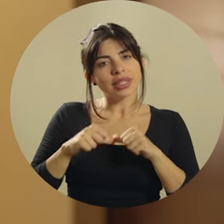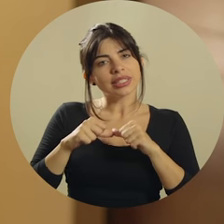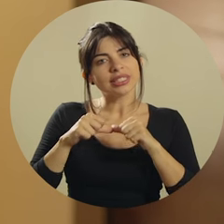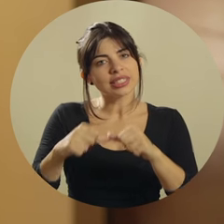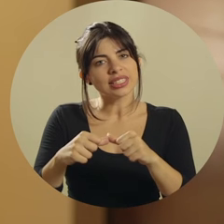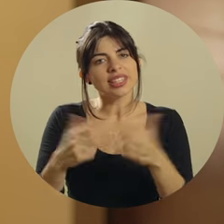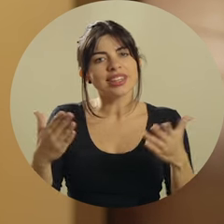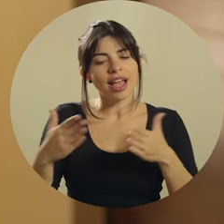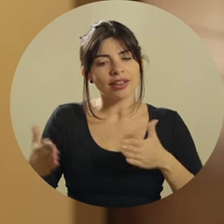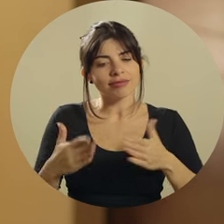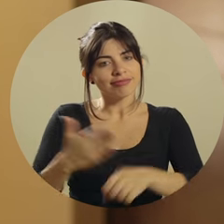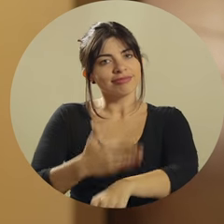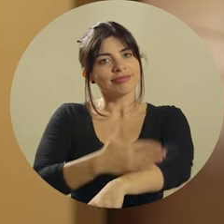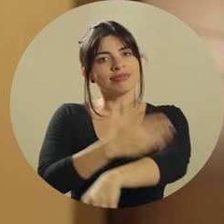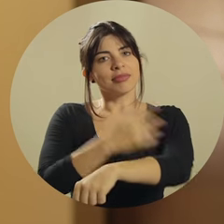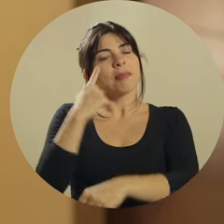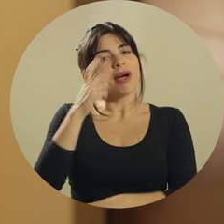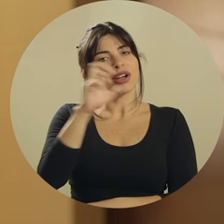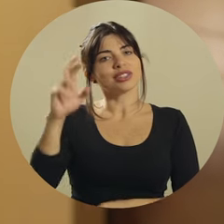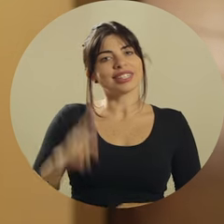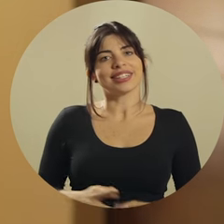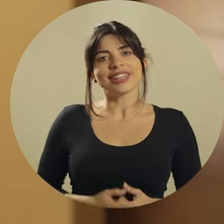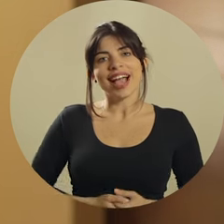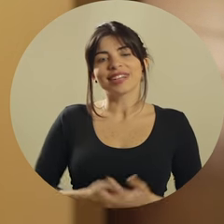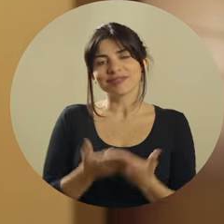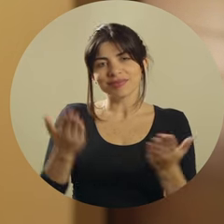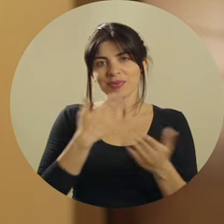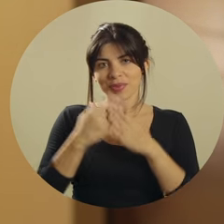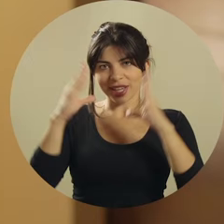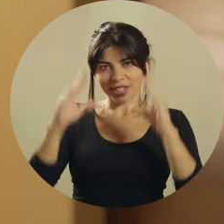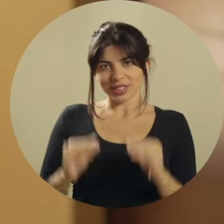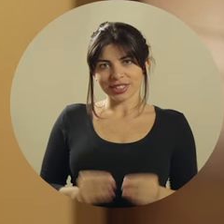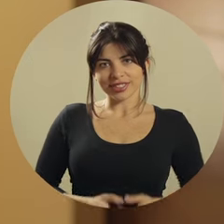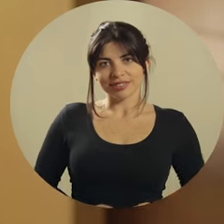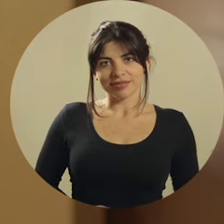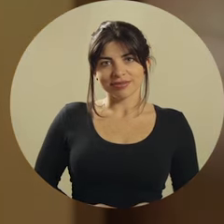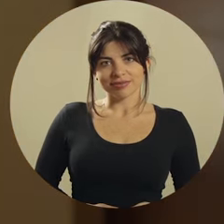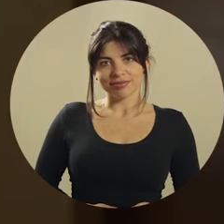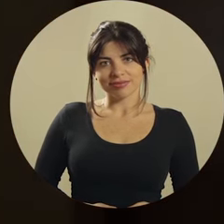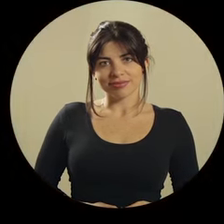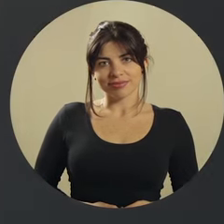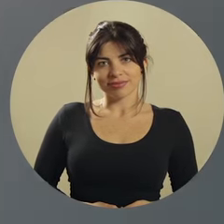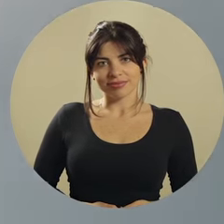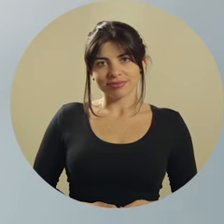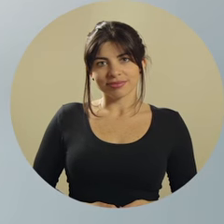así seguiremos la ruta de recuperación para Costa Rica. Que pasen buenas noches.